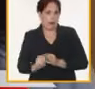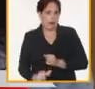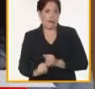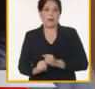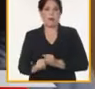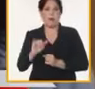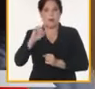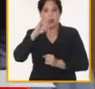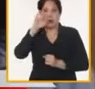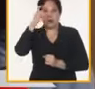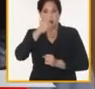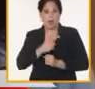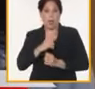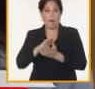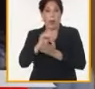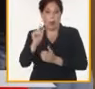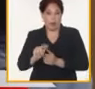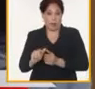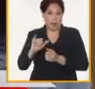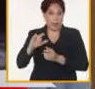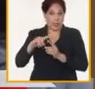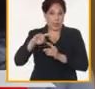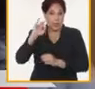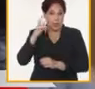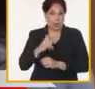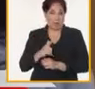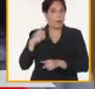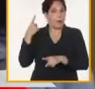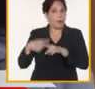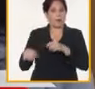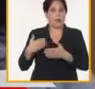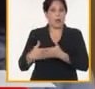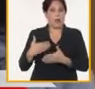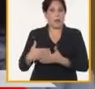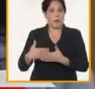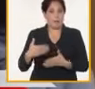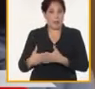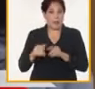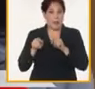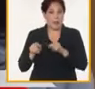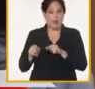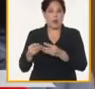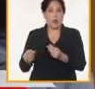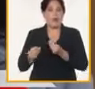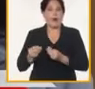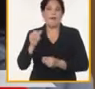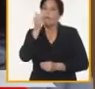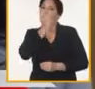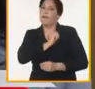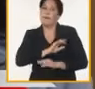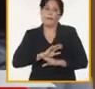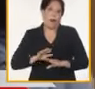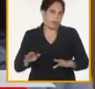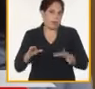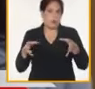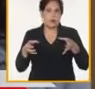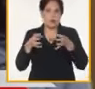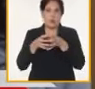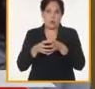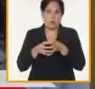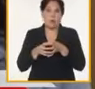Inca, empresas de Azcuba, nos hayan facilitado y hayamos podido de conjunto